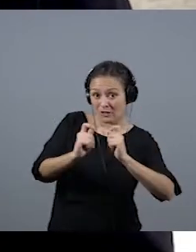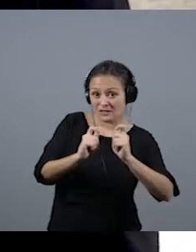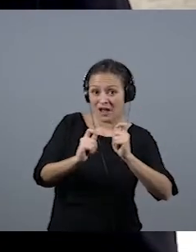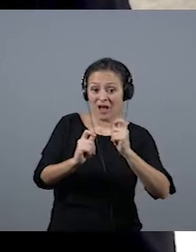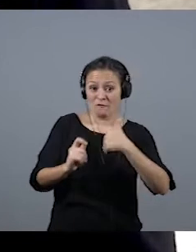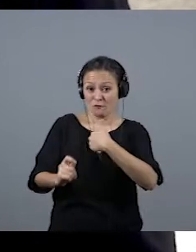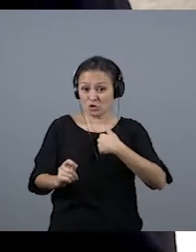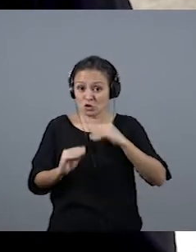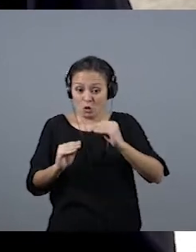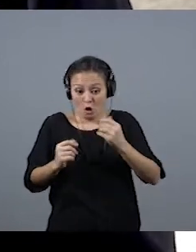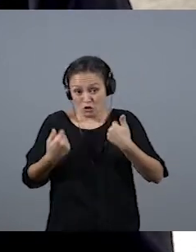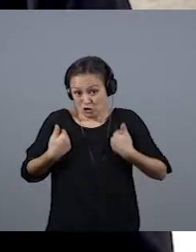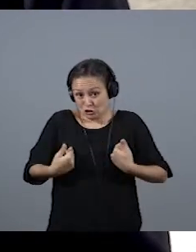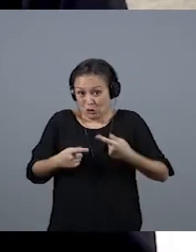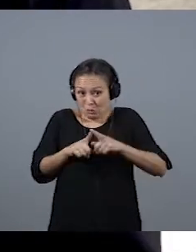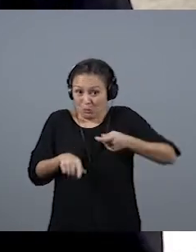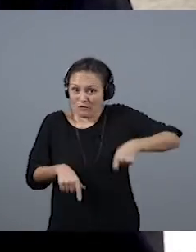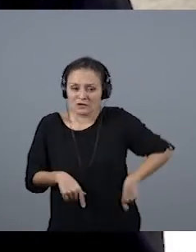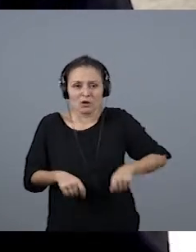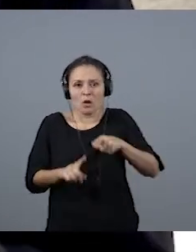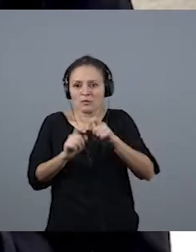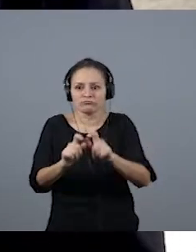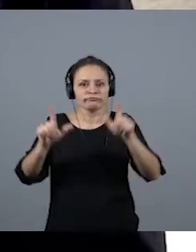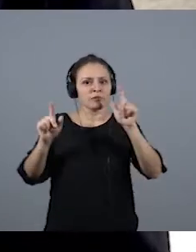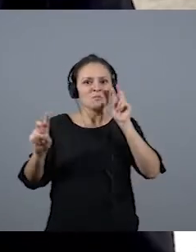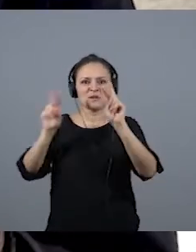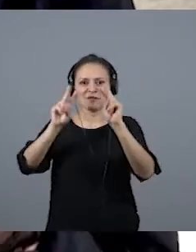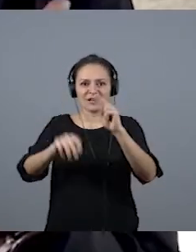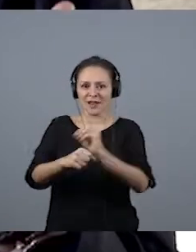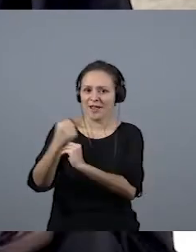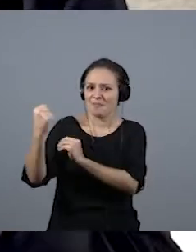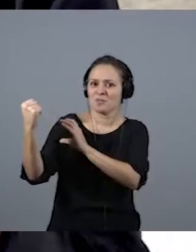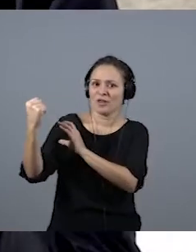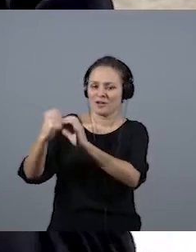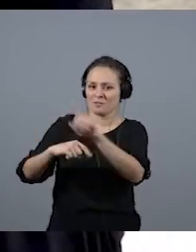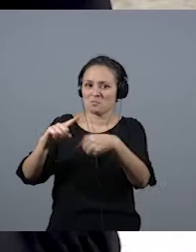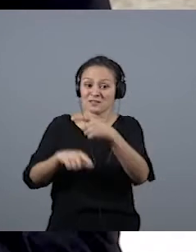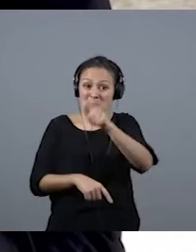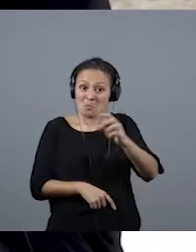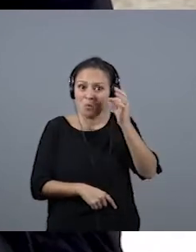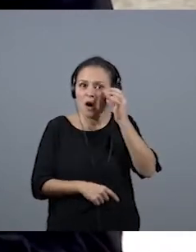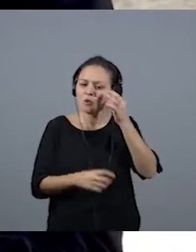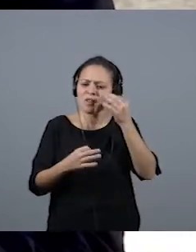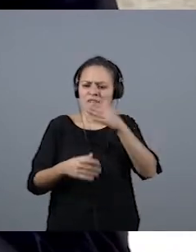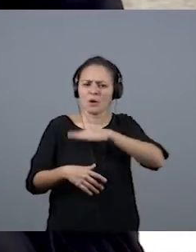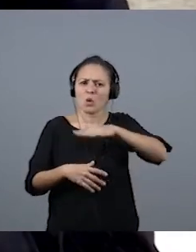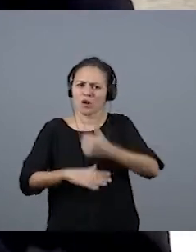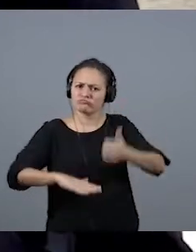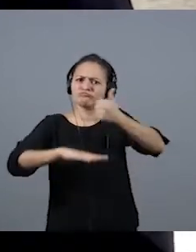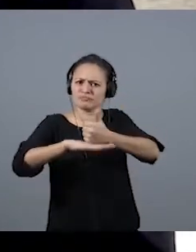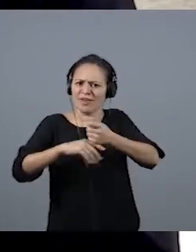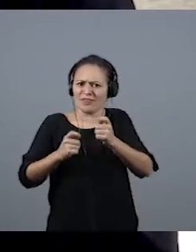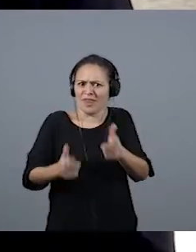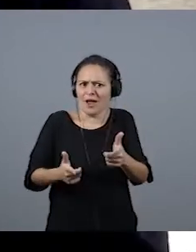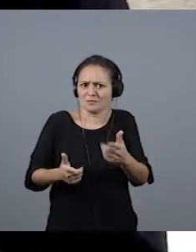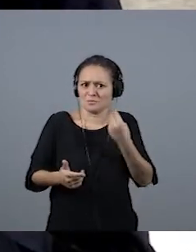o en mi papel profesional, ha sido visibilizar, empoderar y poner a la mujer en el lugar donde corresponde. Yo